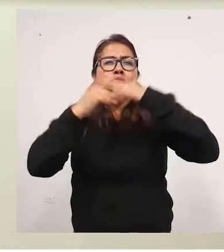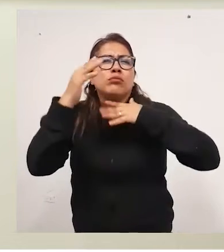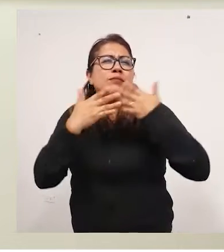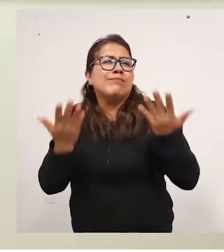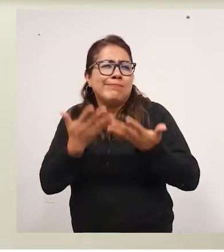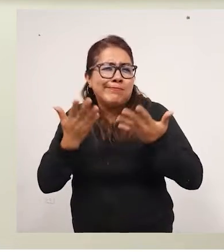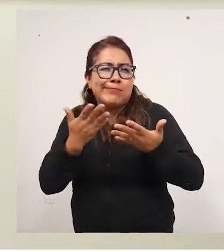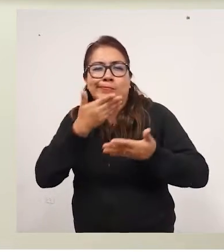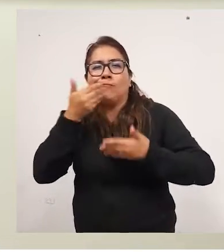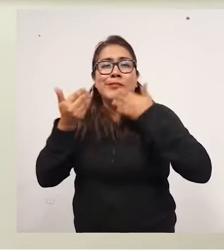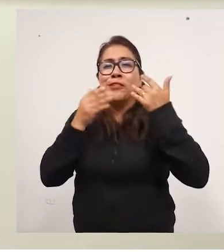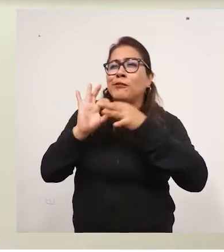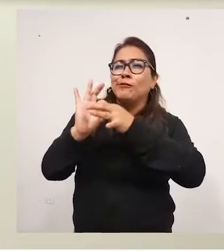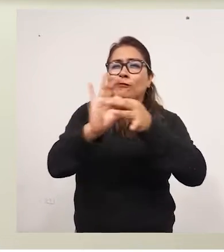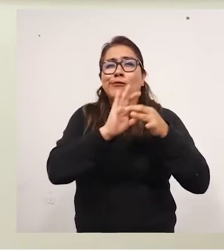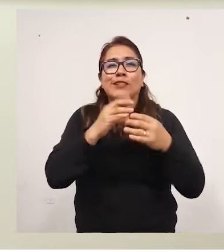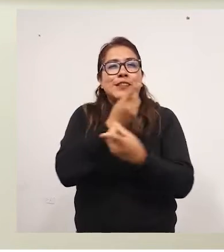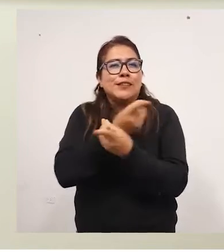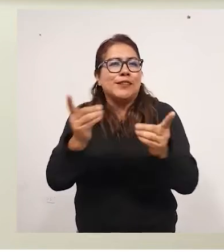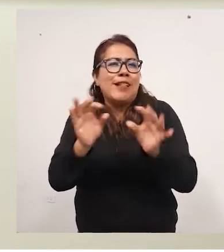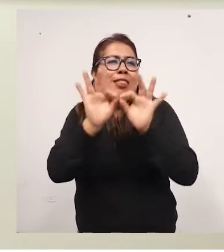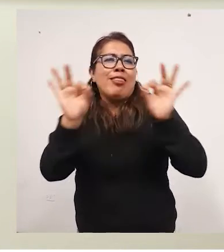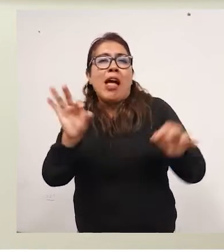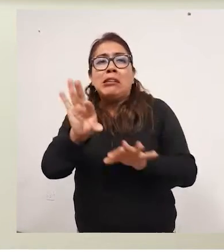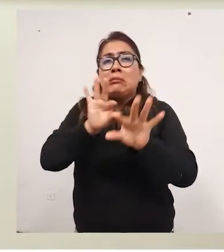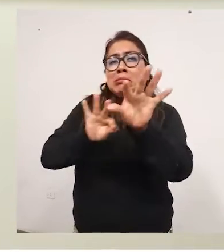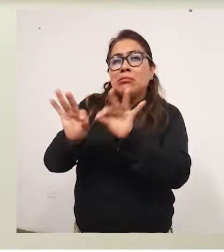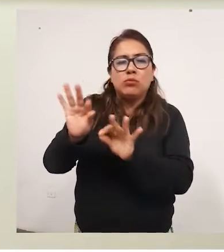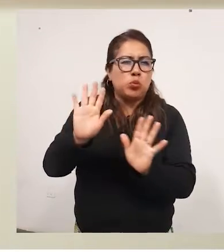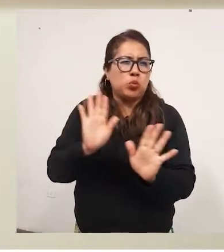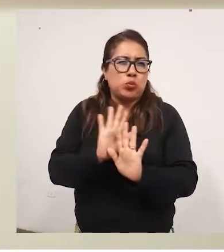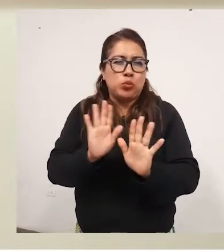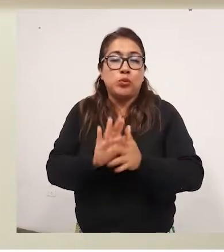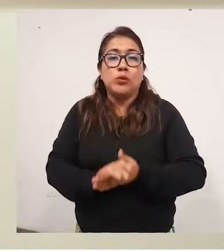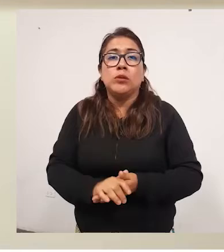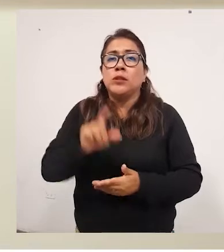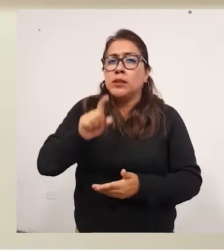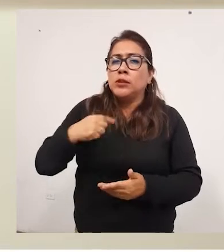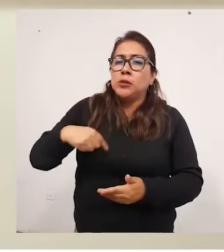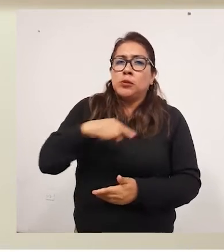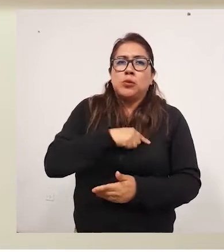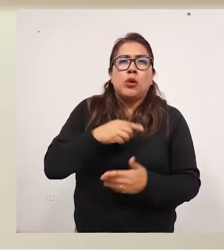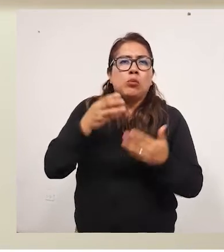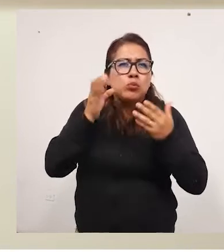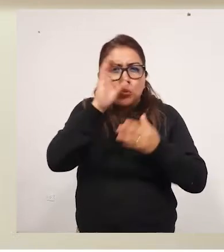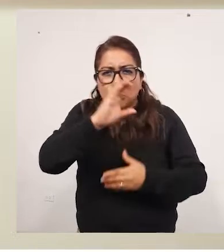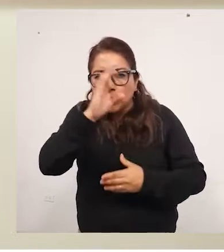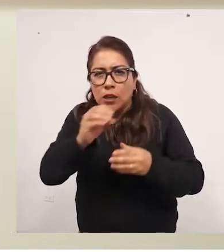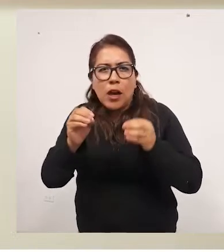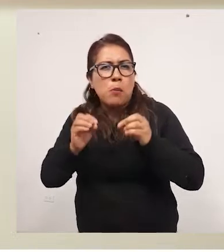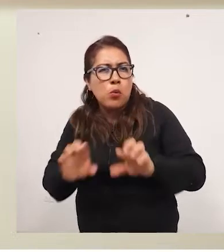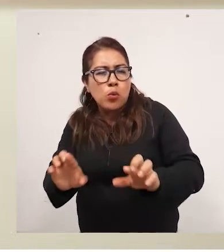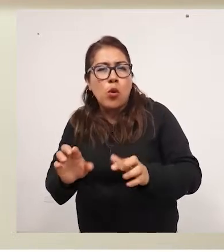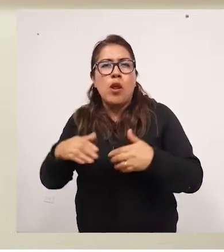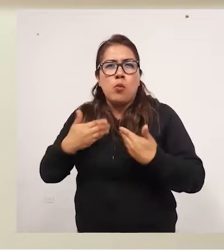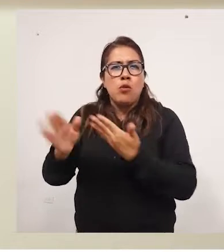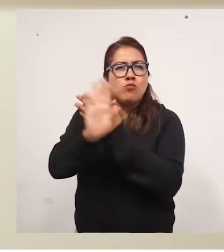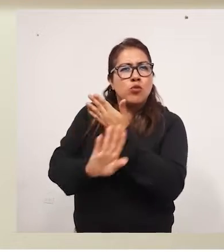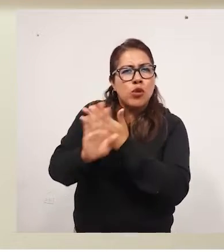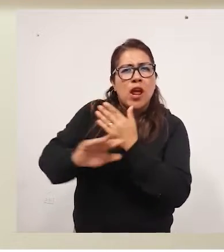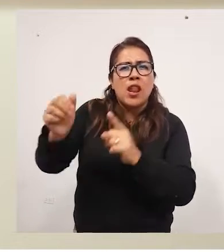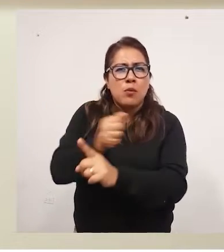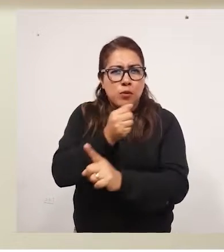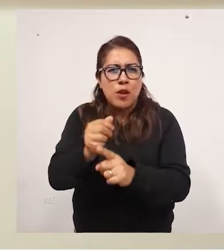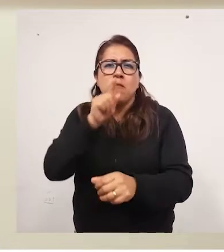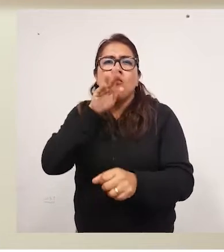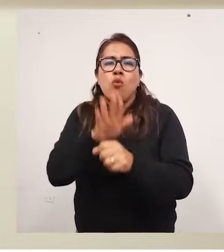construir relaciones más democráticas y sin discriminación. Debemos hacer todo lo posible para protegerlas de la violencia,